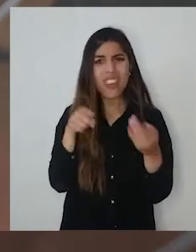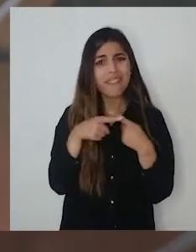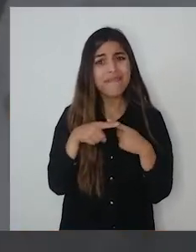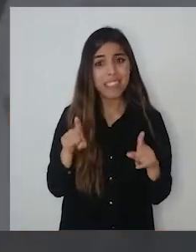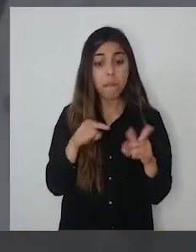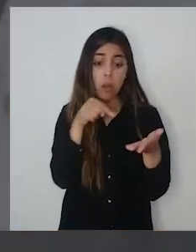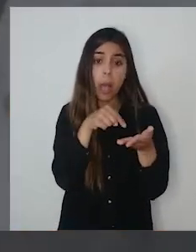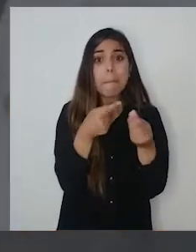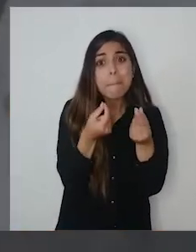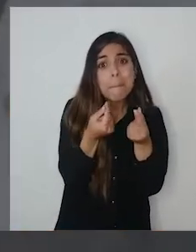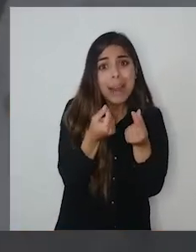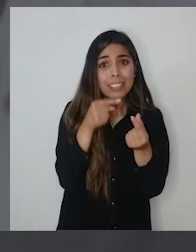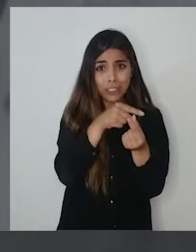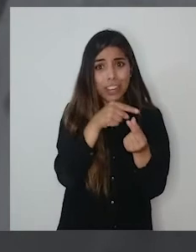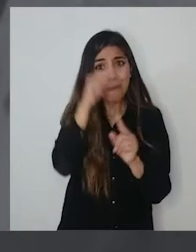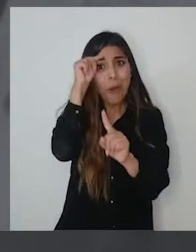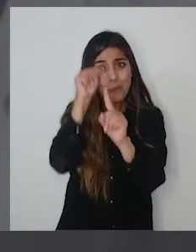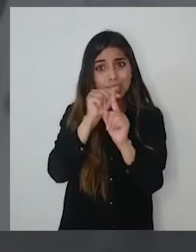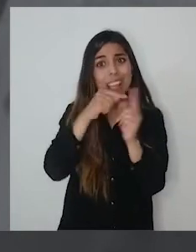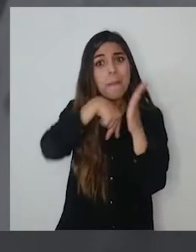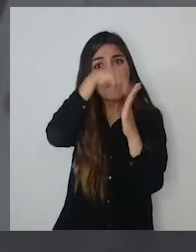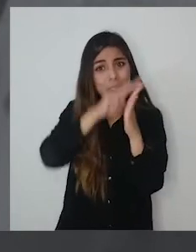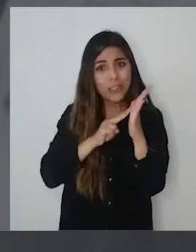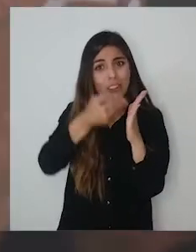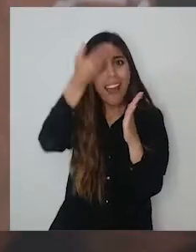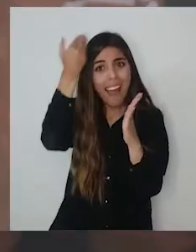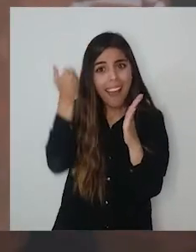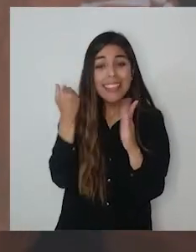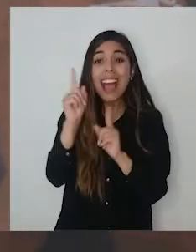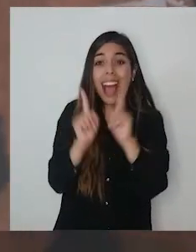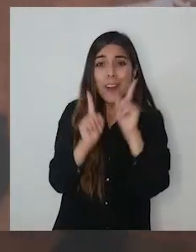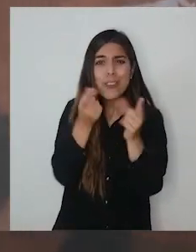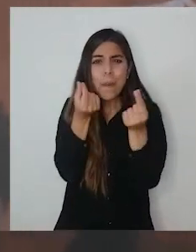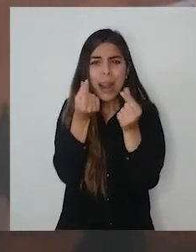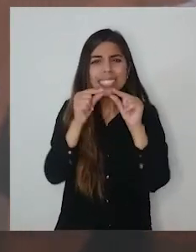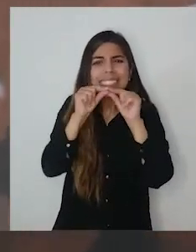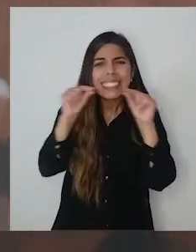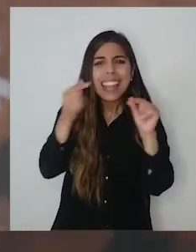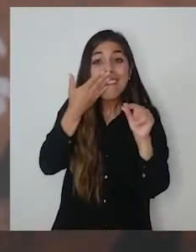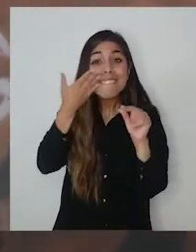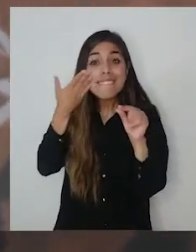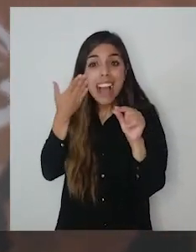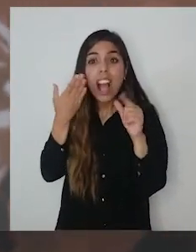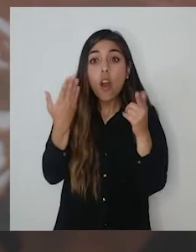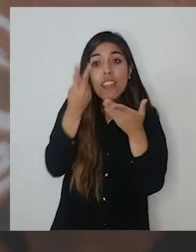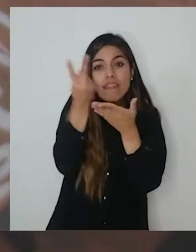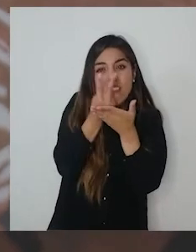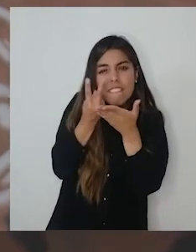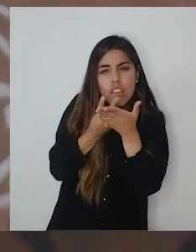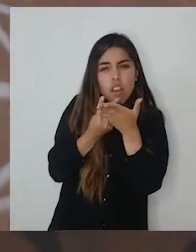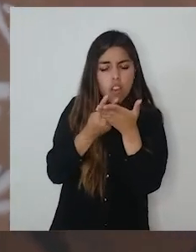es bien distinto, pero ya era una aproximación a lo que él quería hacer y que tiene varias características, como la figura, las líneas blancas, los